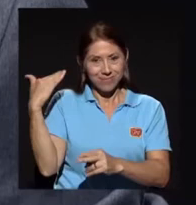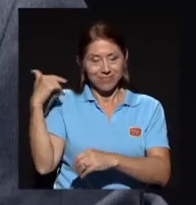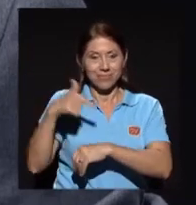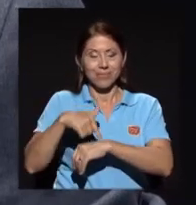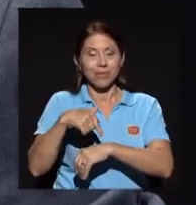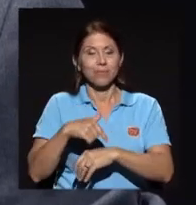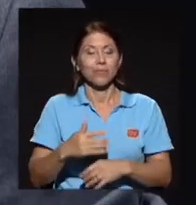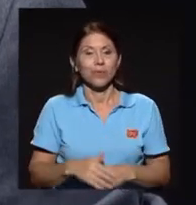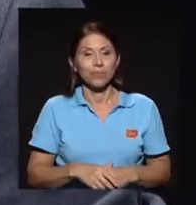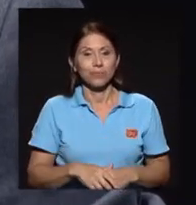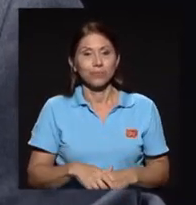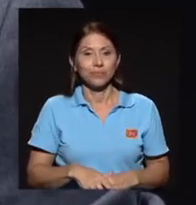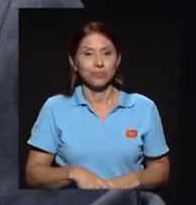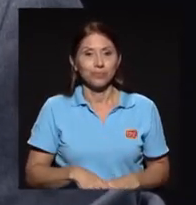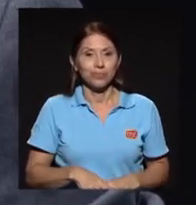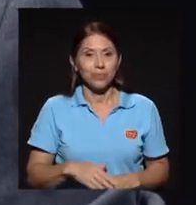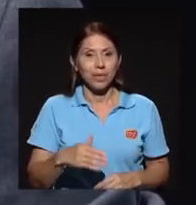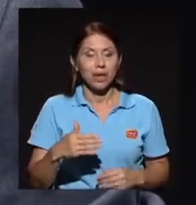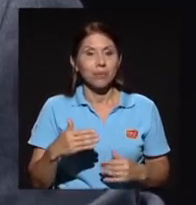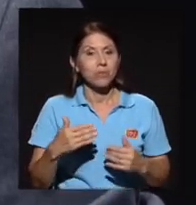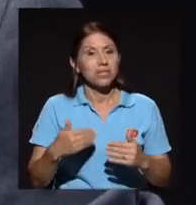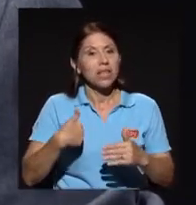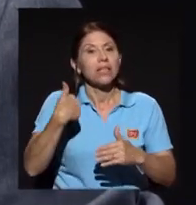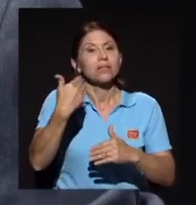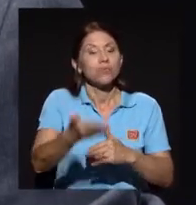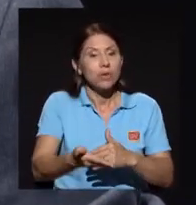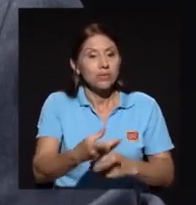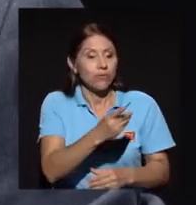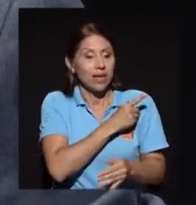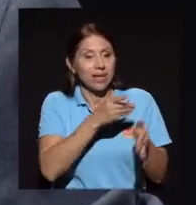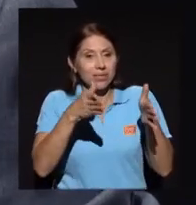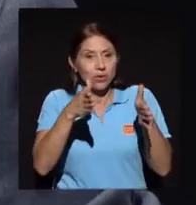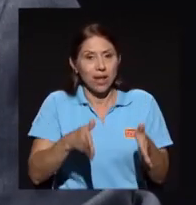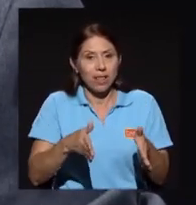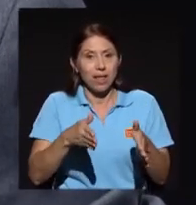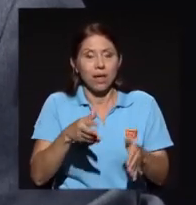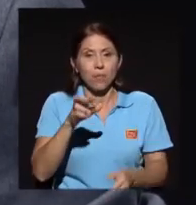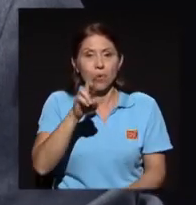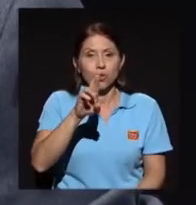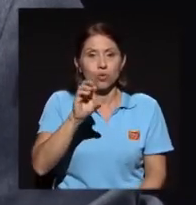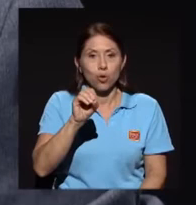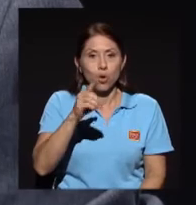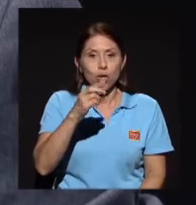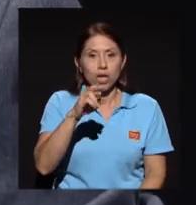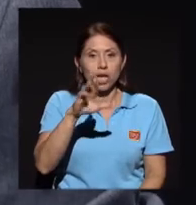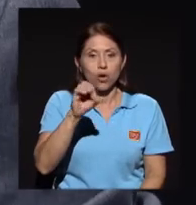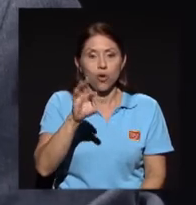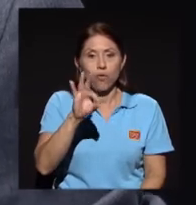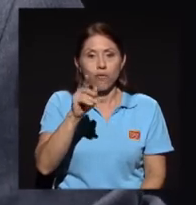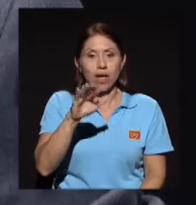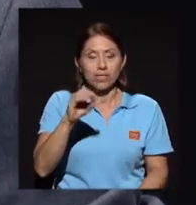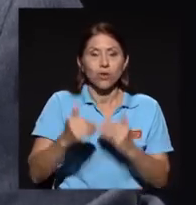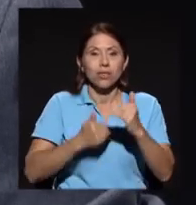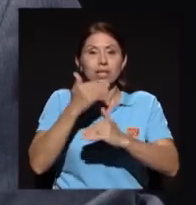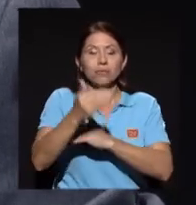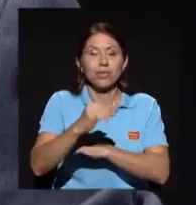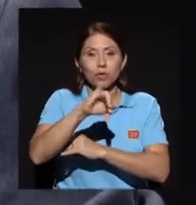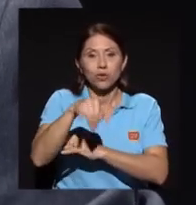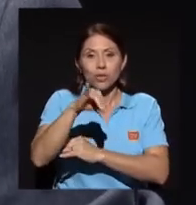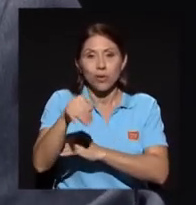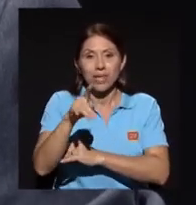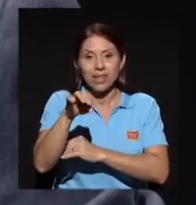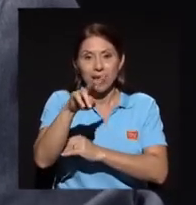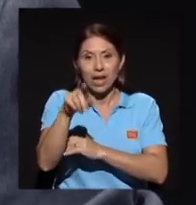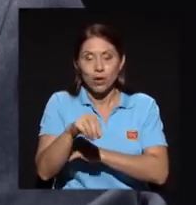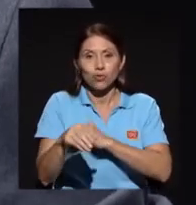gestionada y dirigida por Rodrigo Facio y después por José Joaquín Trejos y después por Wilbur Jiménez y después